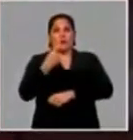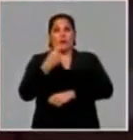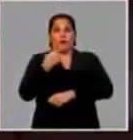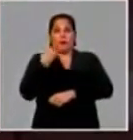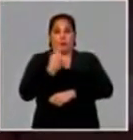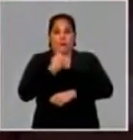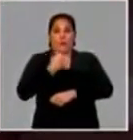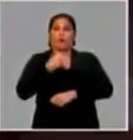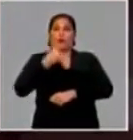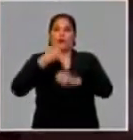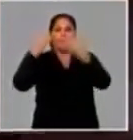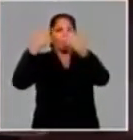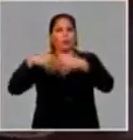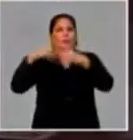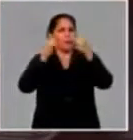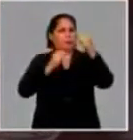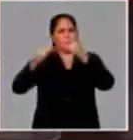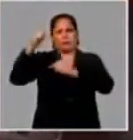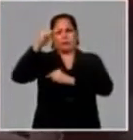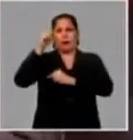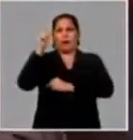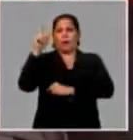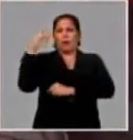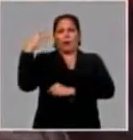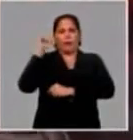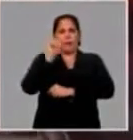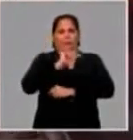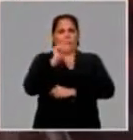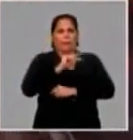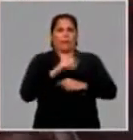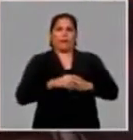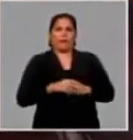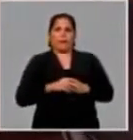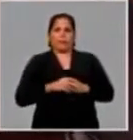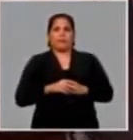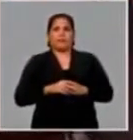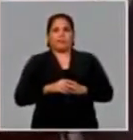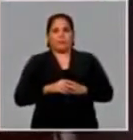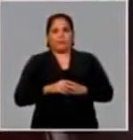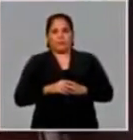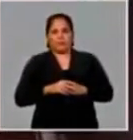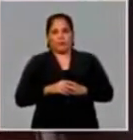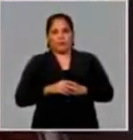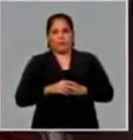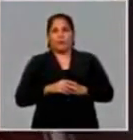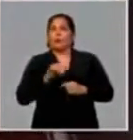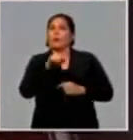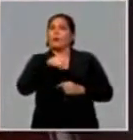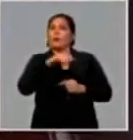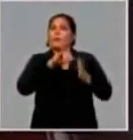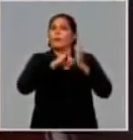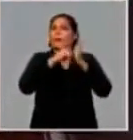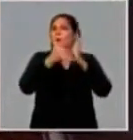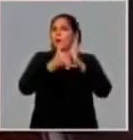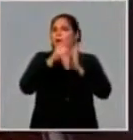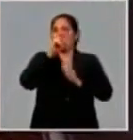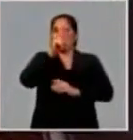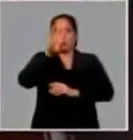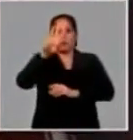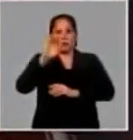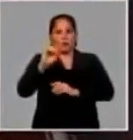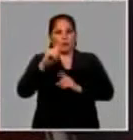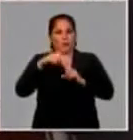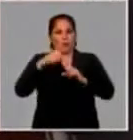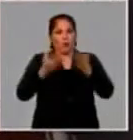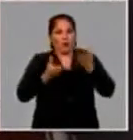nacionales sean lo que protagonice la producción. Es decir, que además de esa proyección de 140 taladas